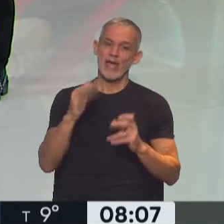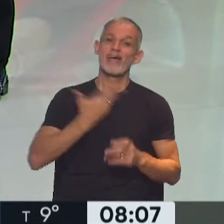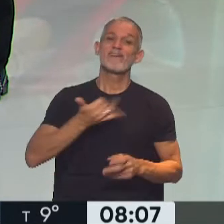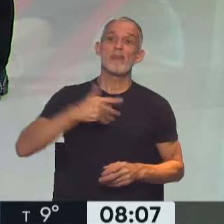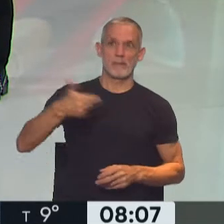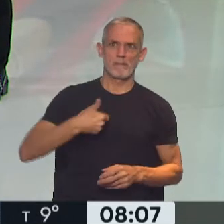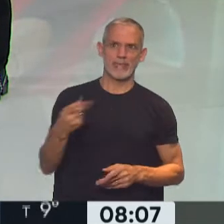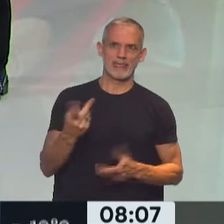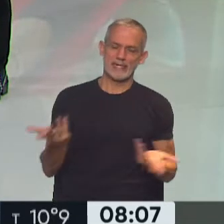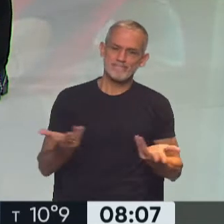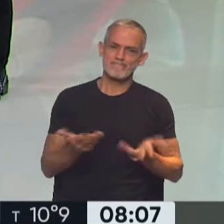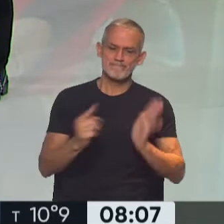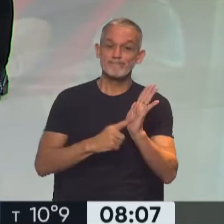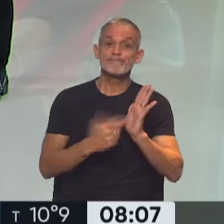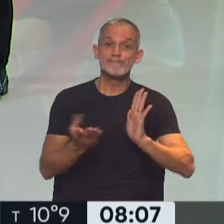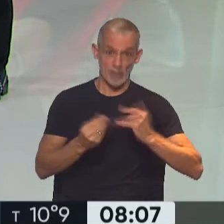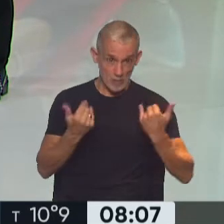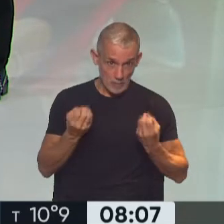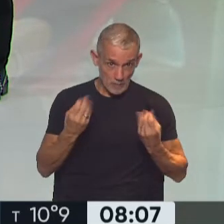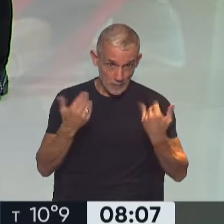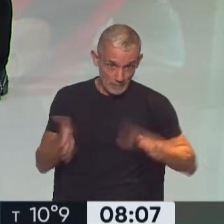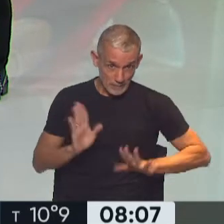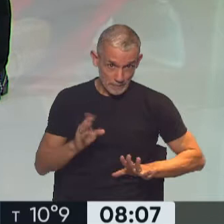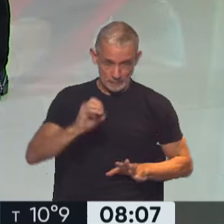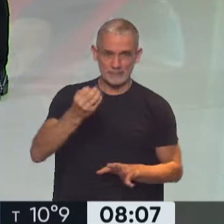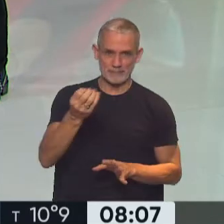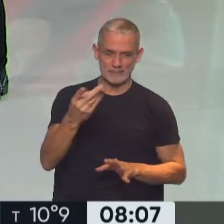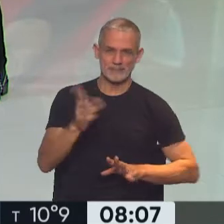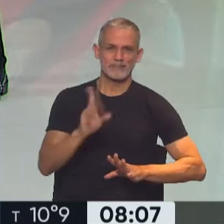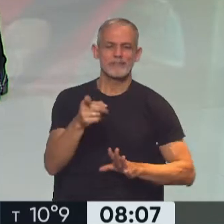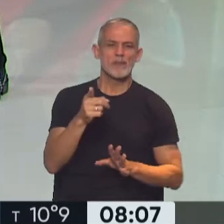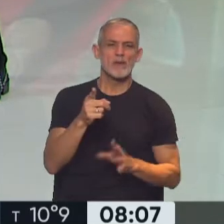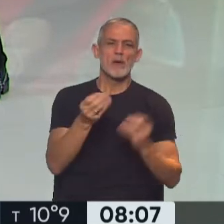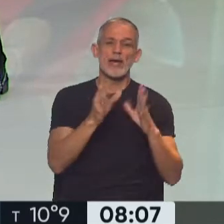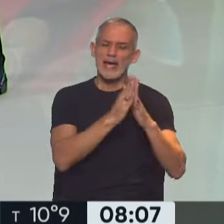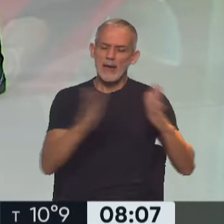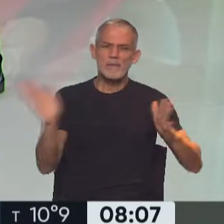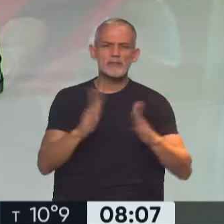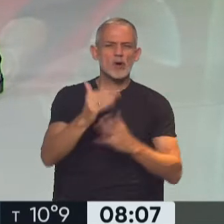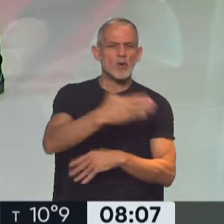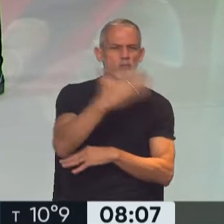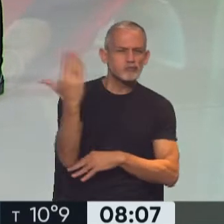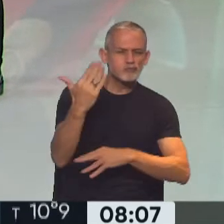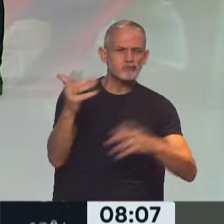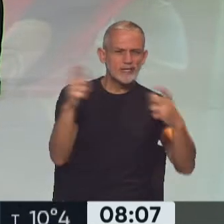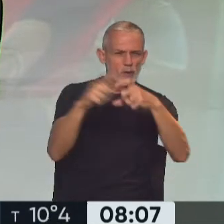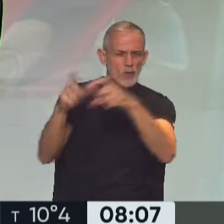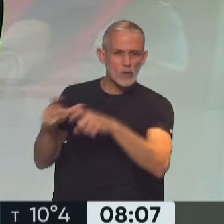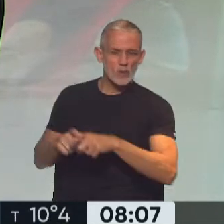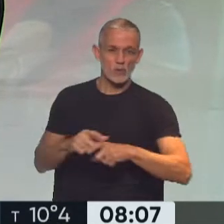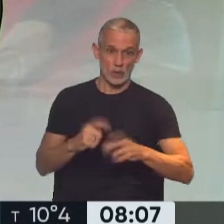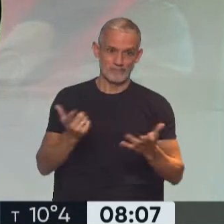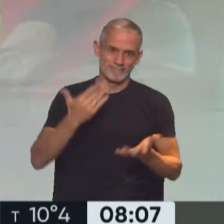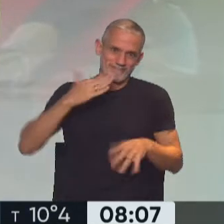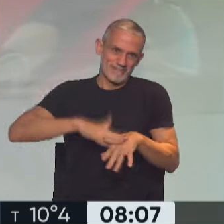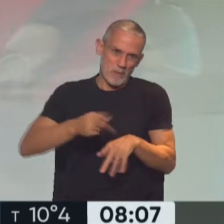FMI, es decir, eso está a favor. Así es, sí, está a favor que hayas arrancado las audiencias públicas, algo que le prometiste al FMI,